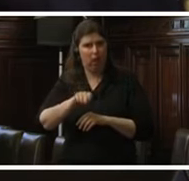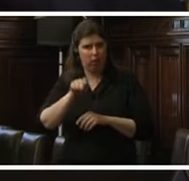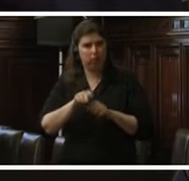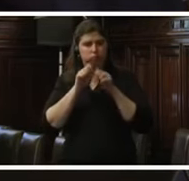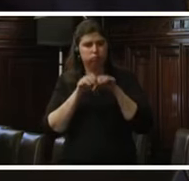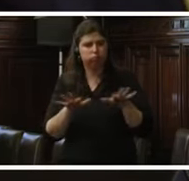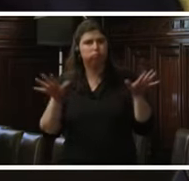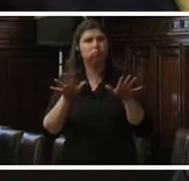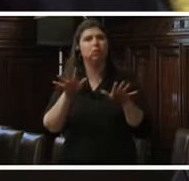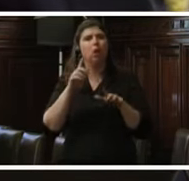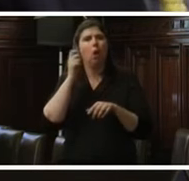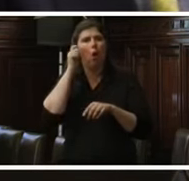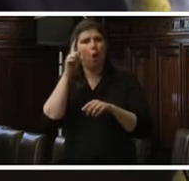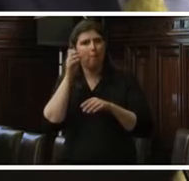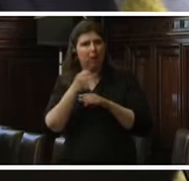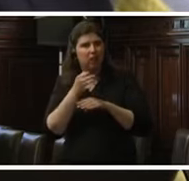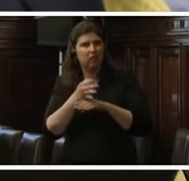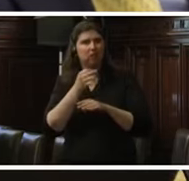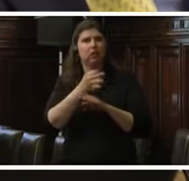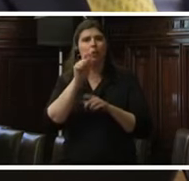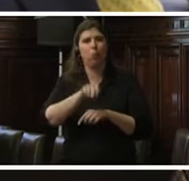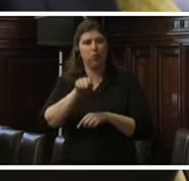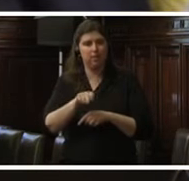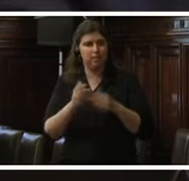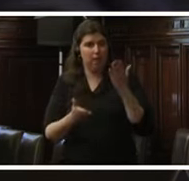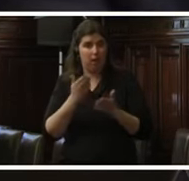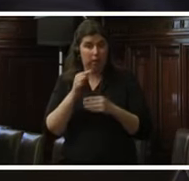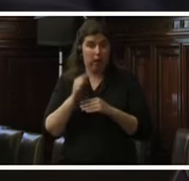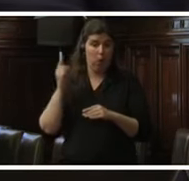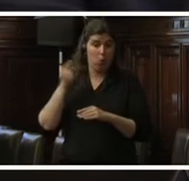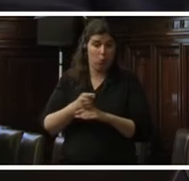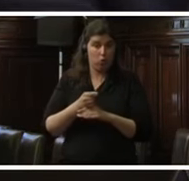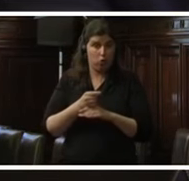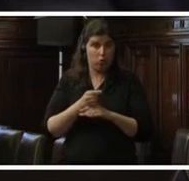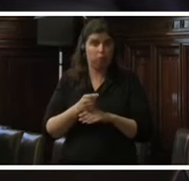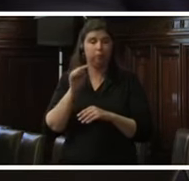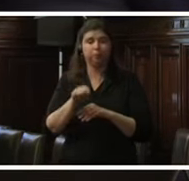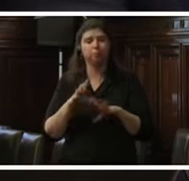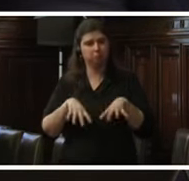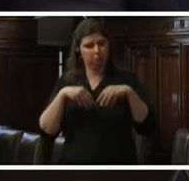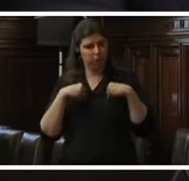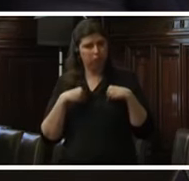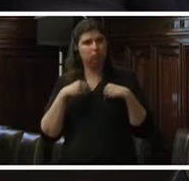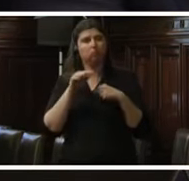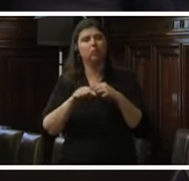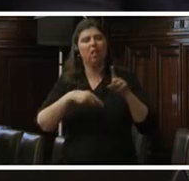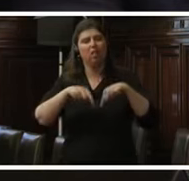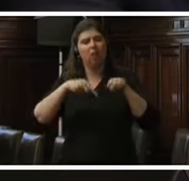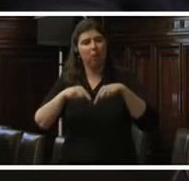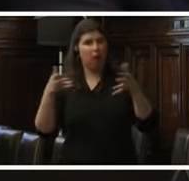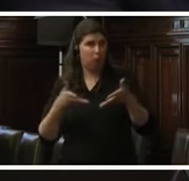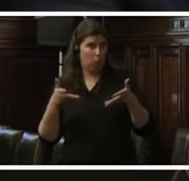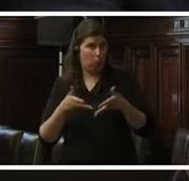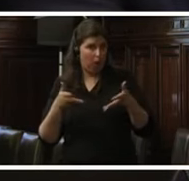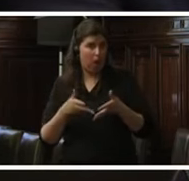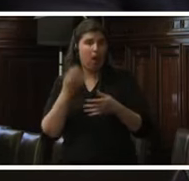nuestras competencias constitucionales. Dicha acusación constitucional ha sido admitida y está en trámite actualmente